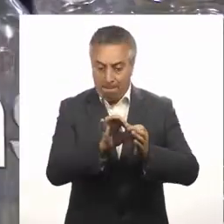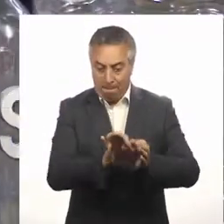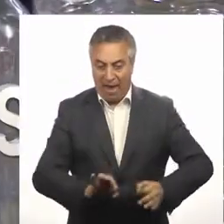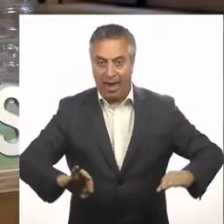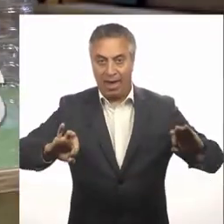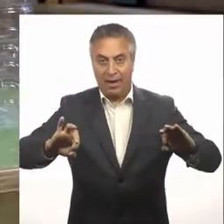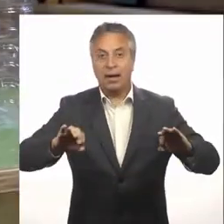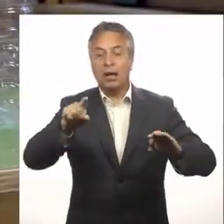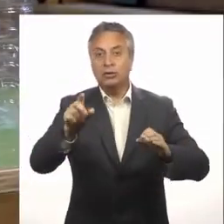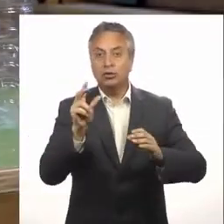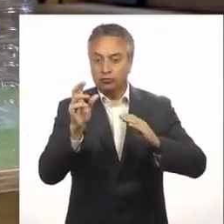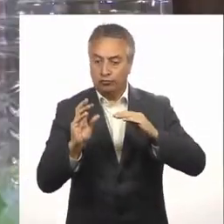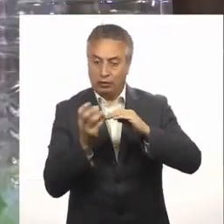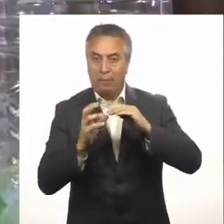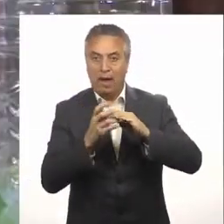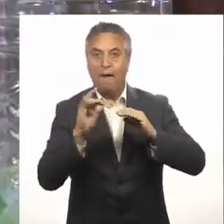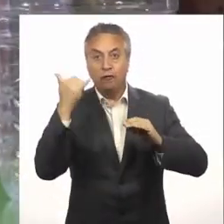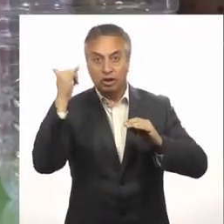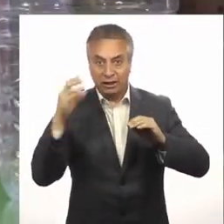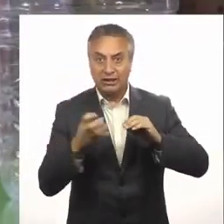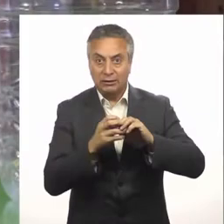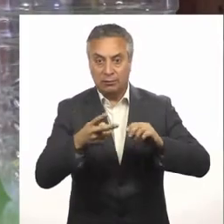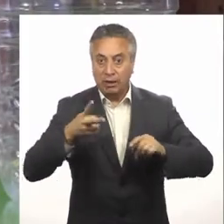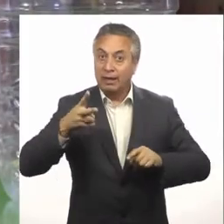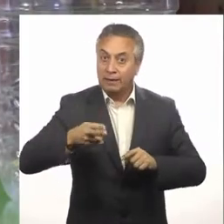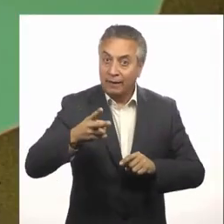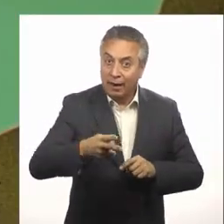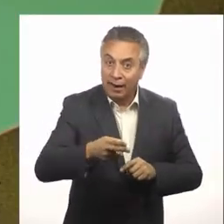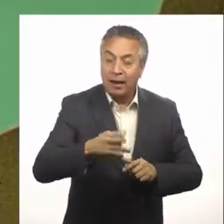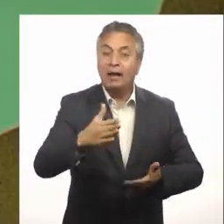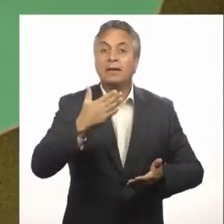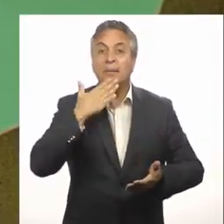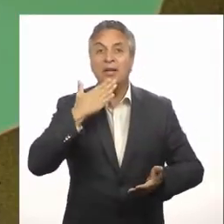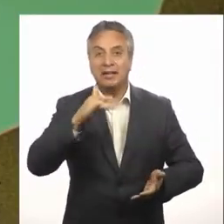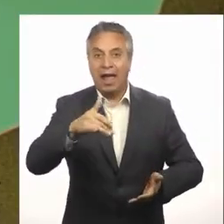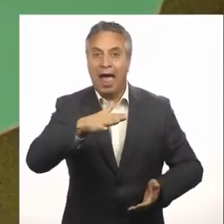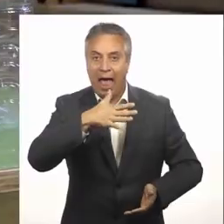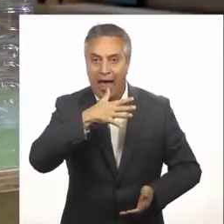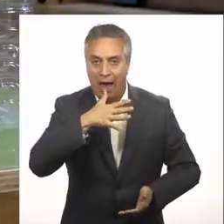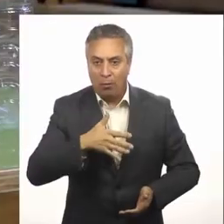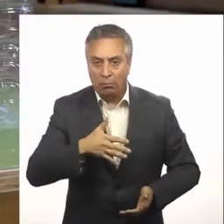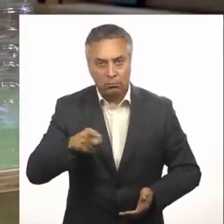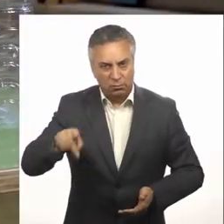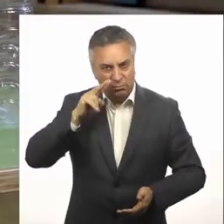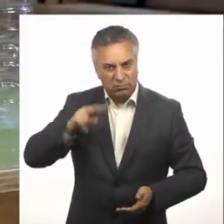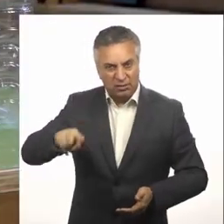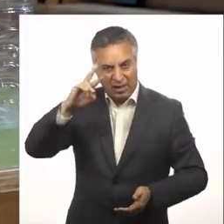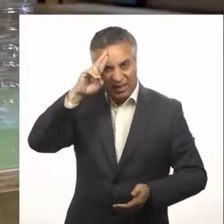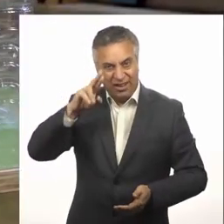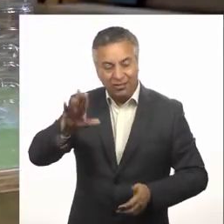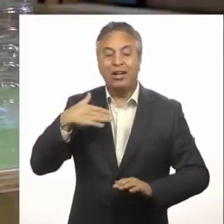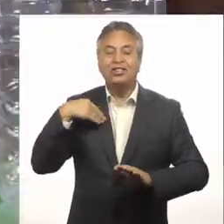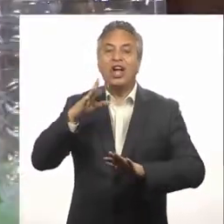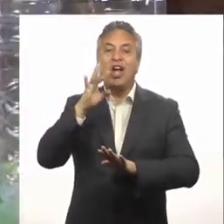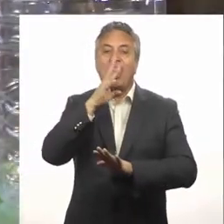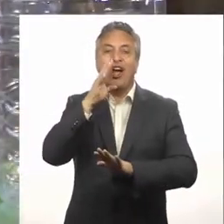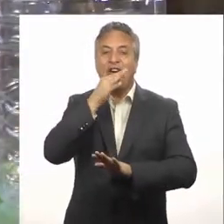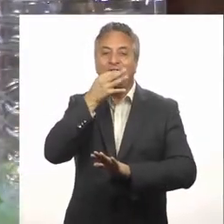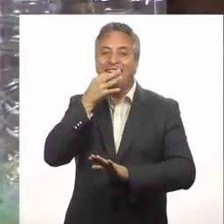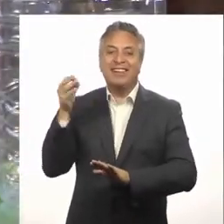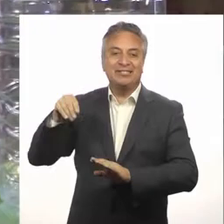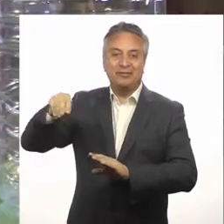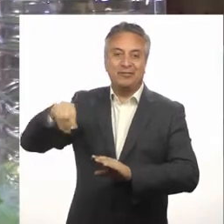tapas de botella, tijeras y agua. La ves extraña, ¿cierto? Le agregué colorante para que se vea mejor.